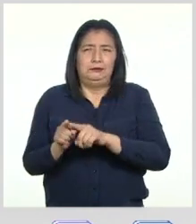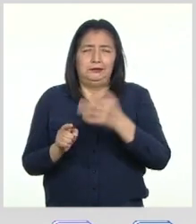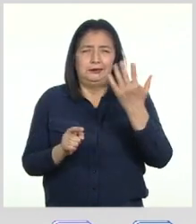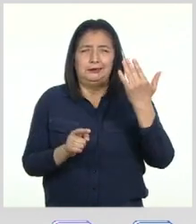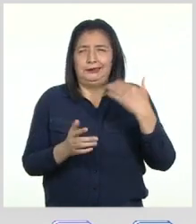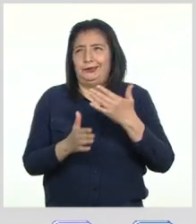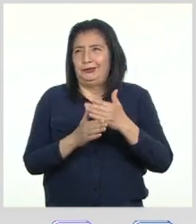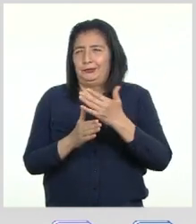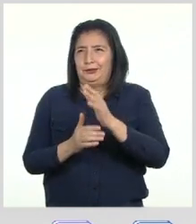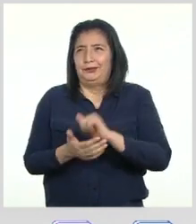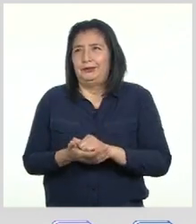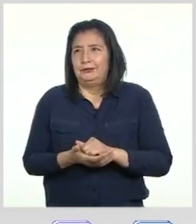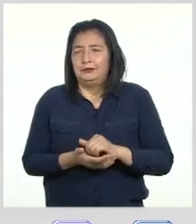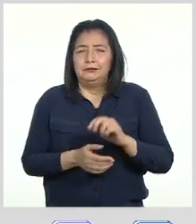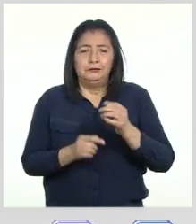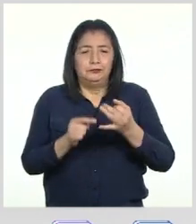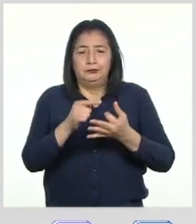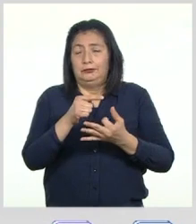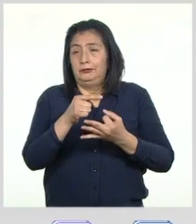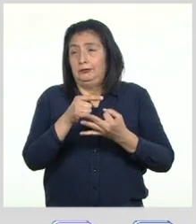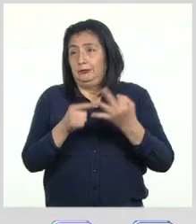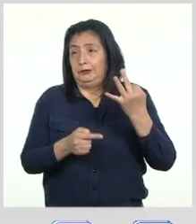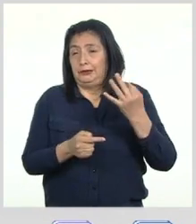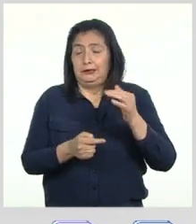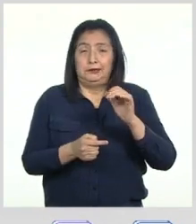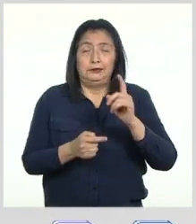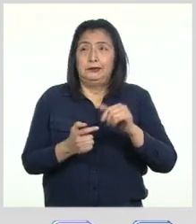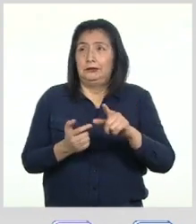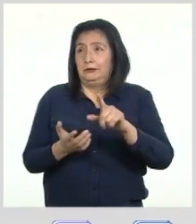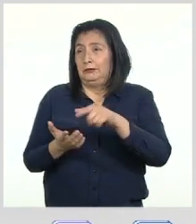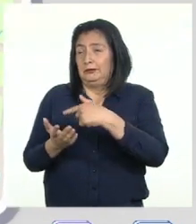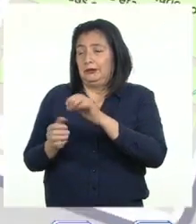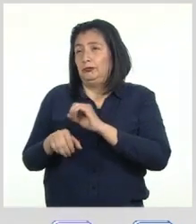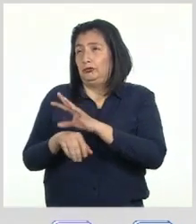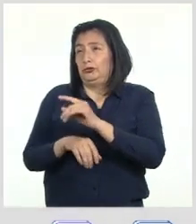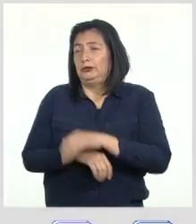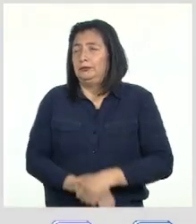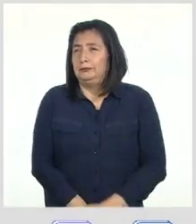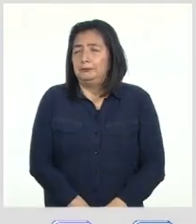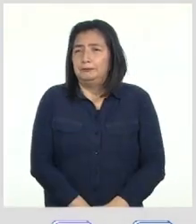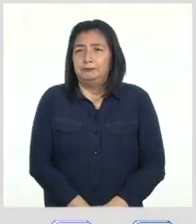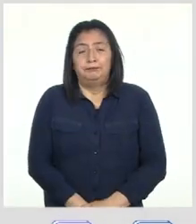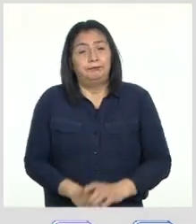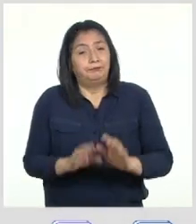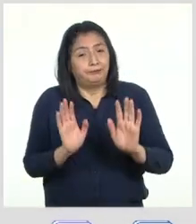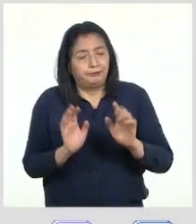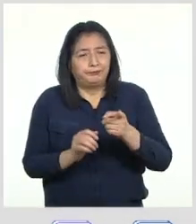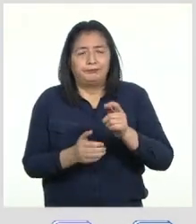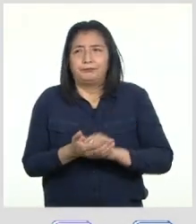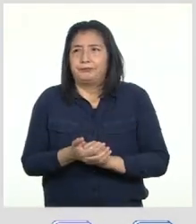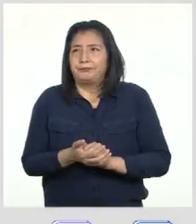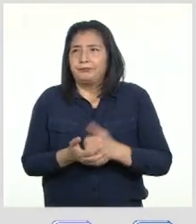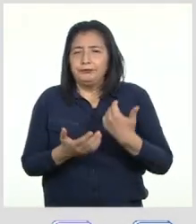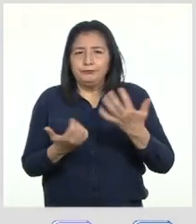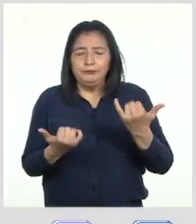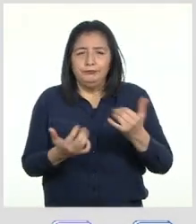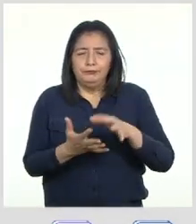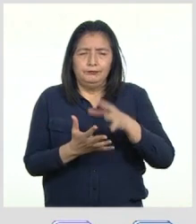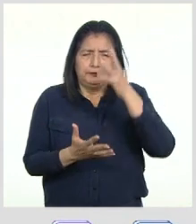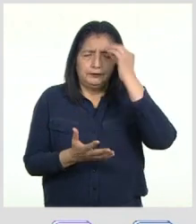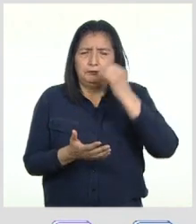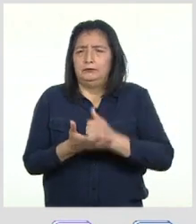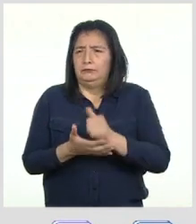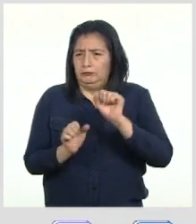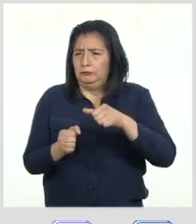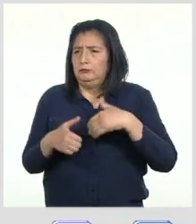compartido Andy, Nicole y yo Alejandra necesita un consejo Felizmente, con lo aprendido, podemos